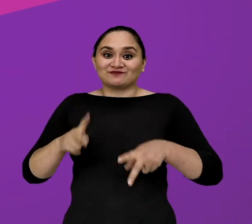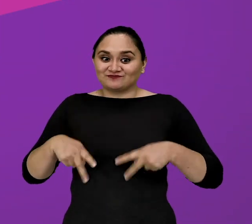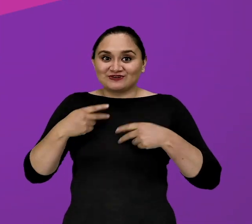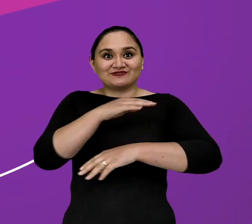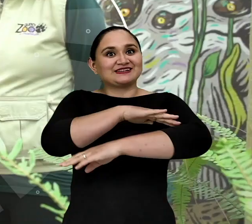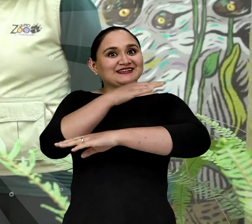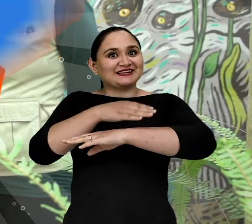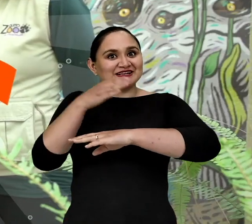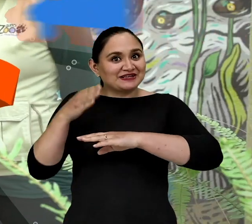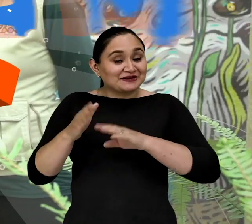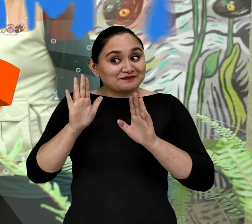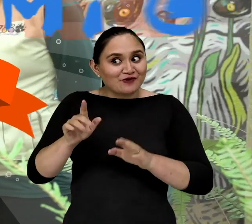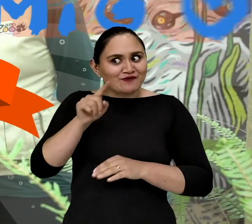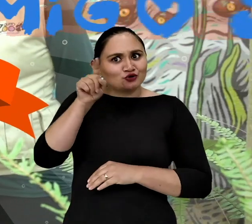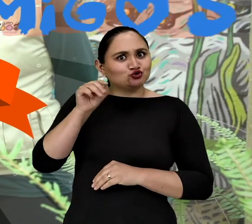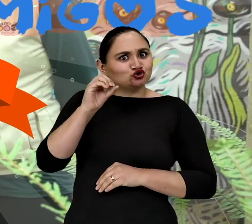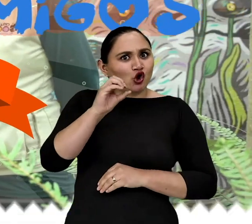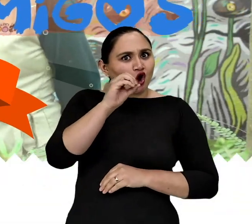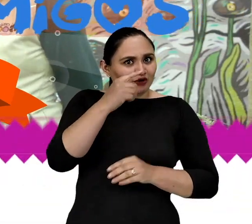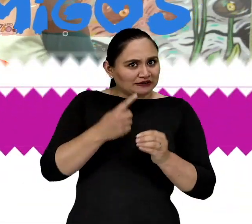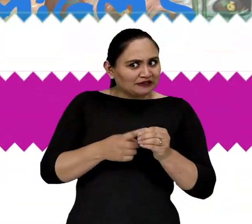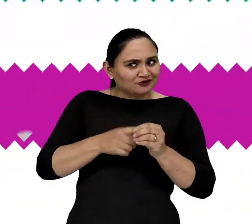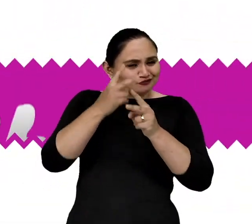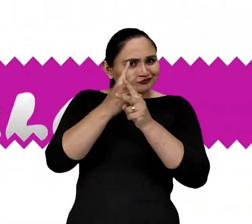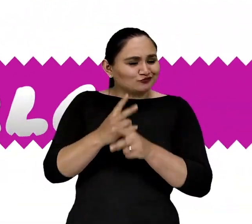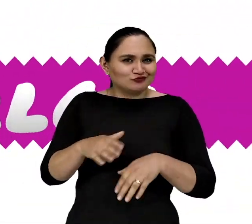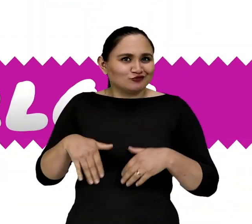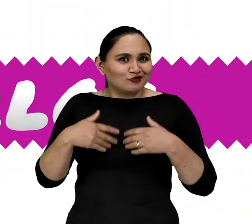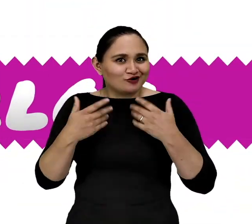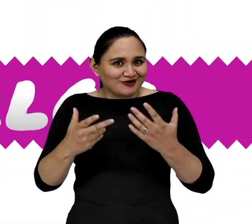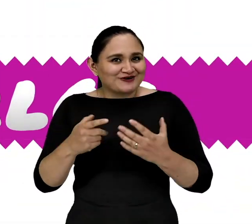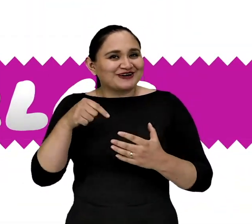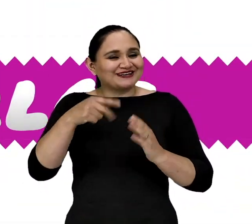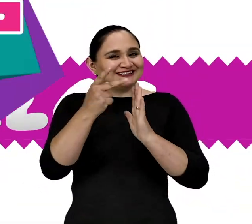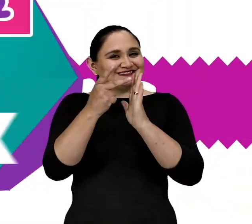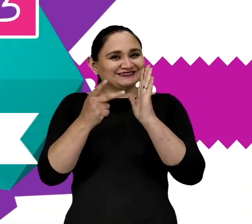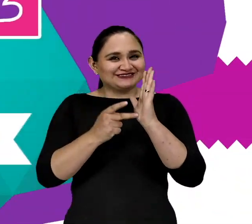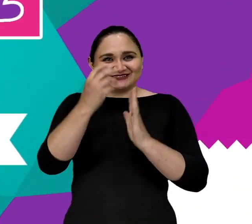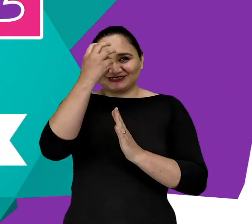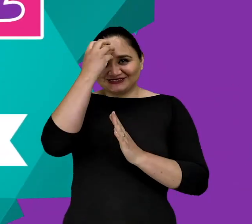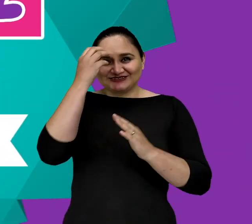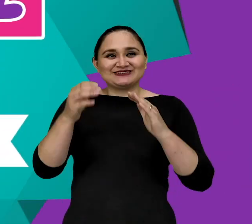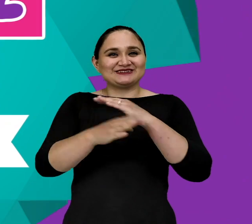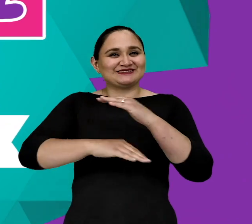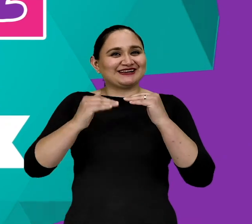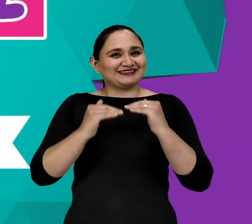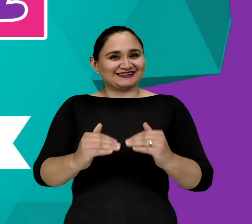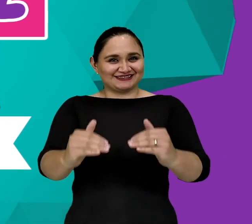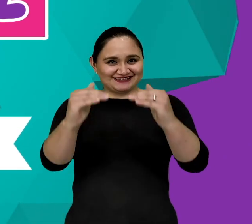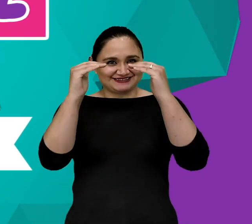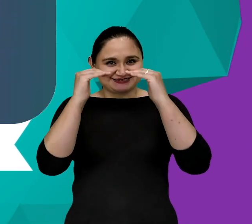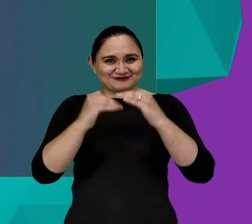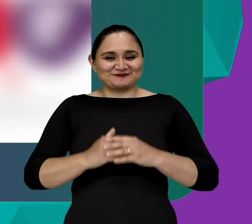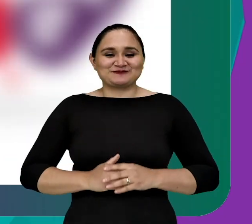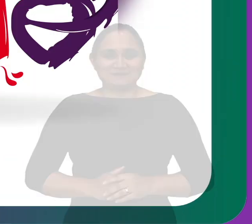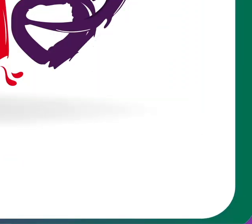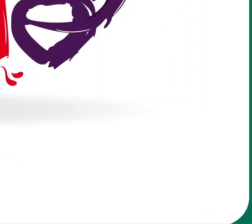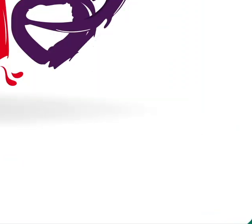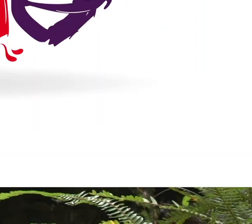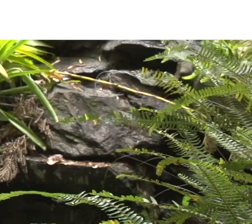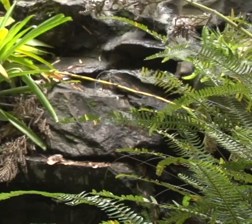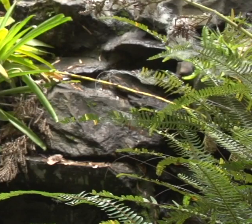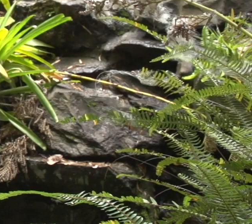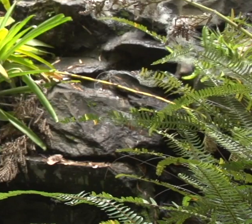andina Y que hacen nuestros amigos del zoológico de Quito para protegerlo En este programa para educación general básica superior